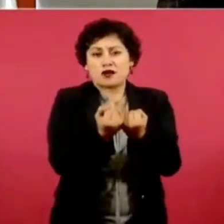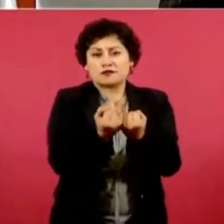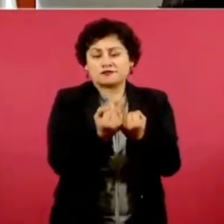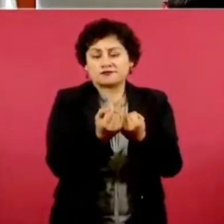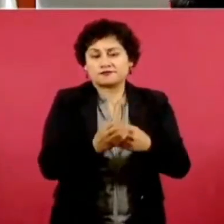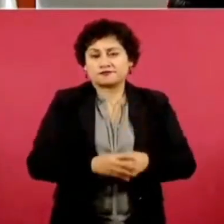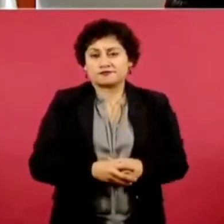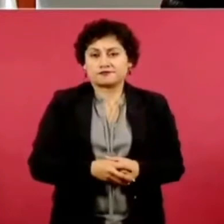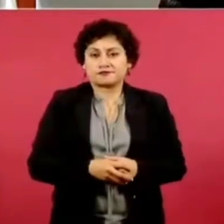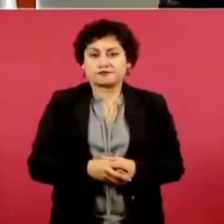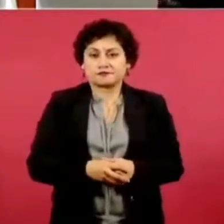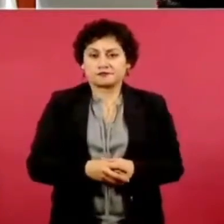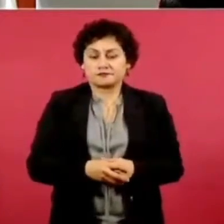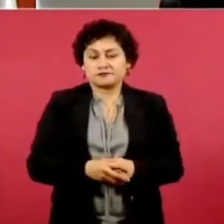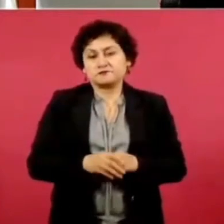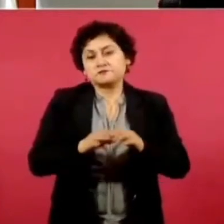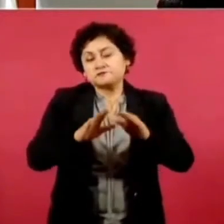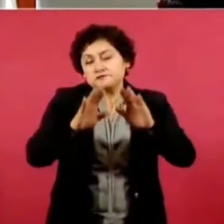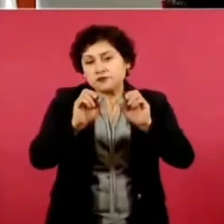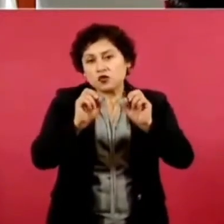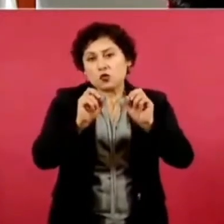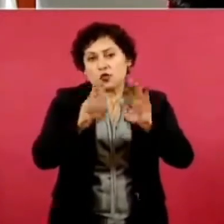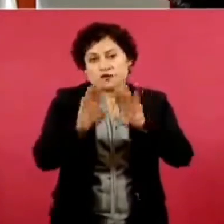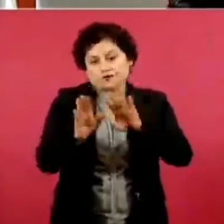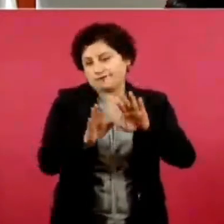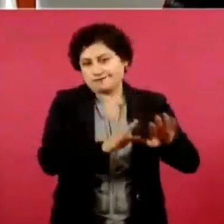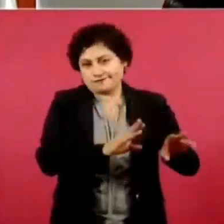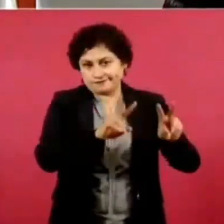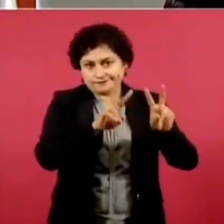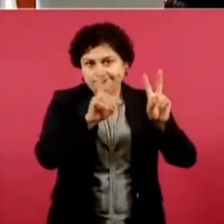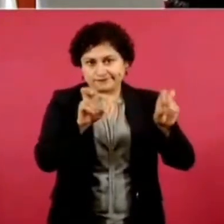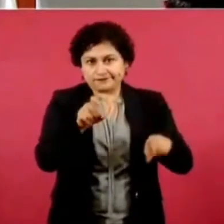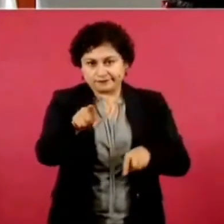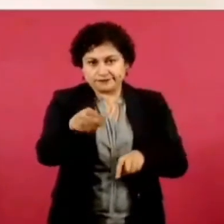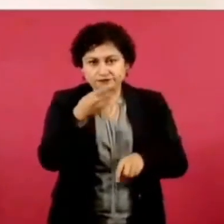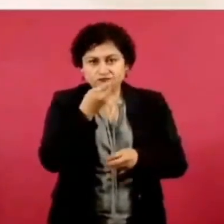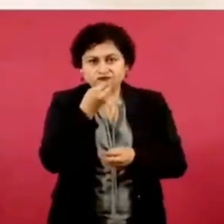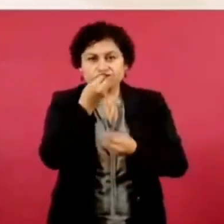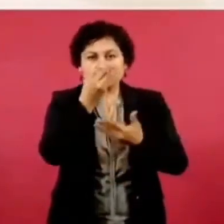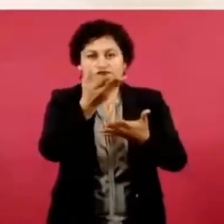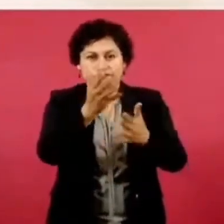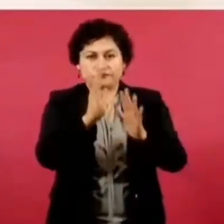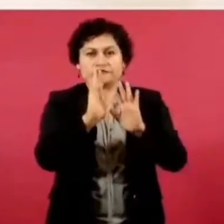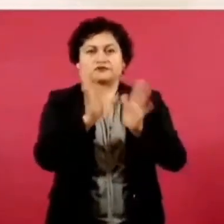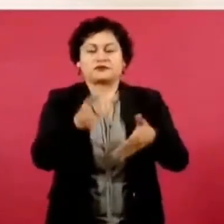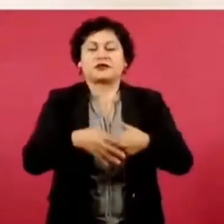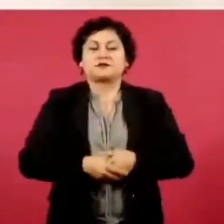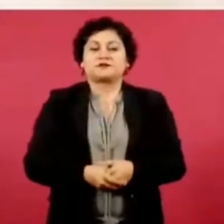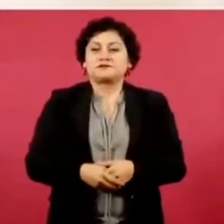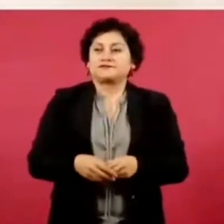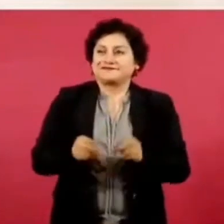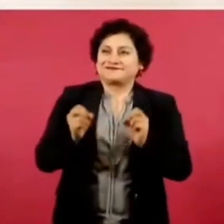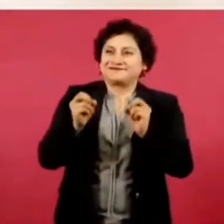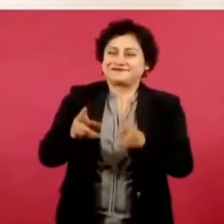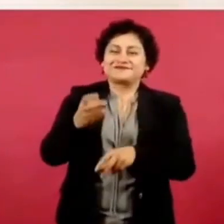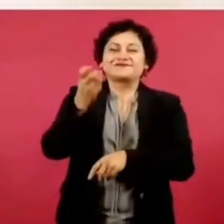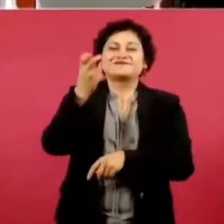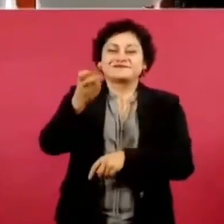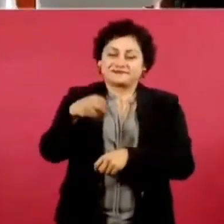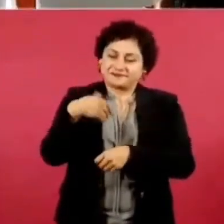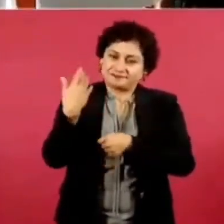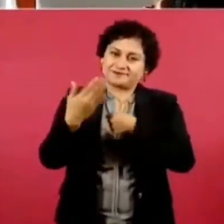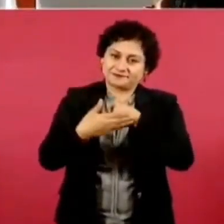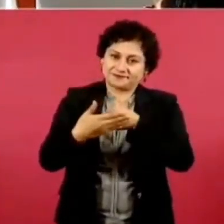Ya dices a conocer lo que querías. La semana siguiente va a estar muy probablemente en agenda